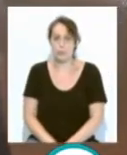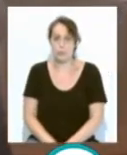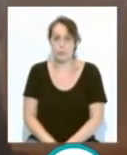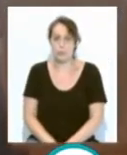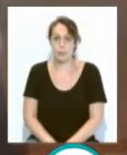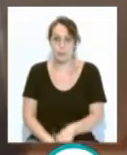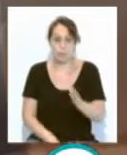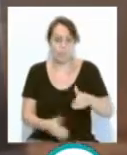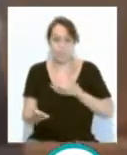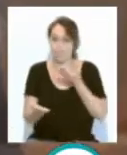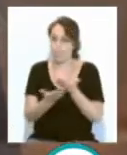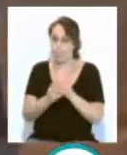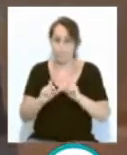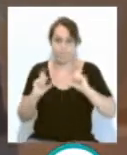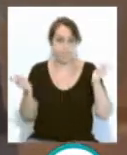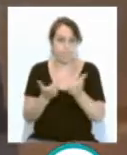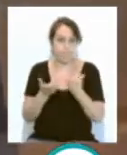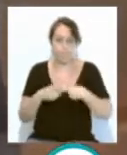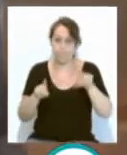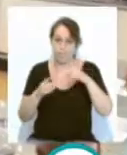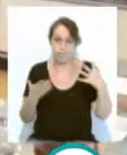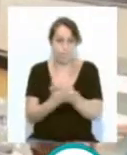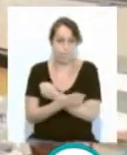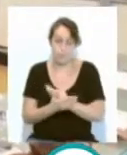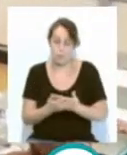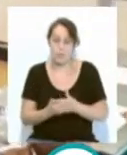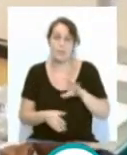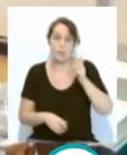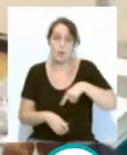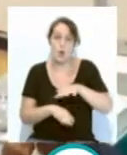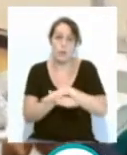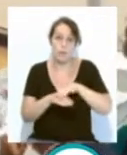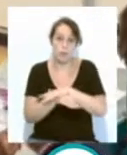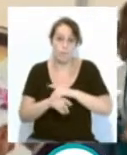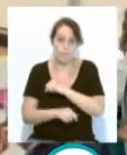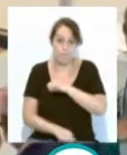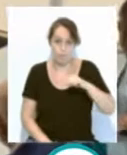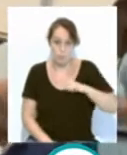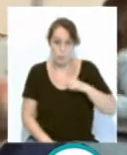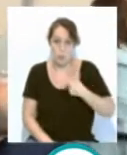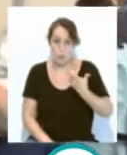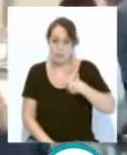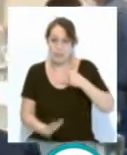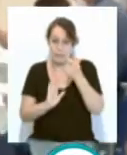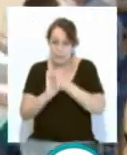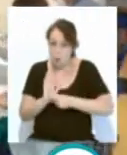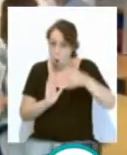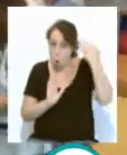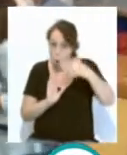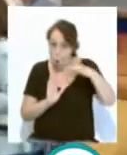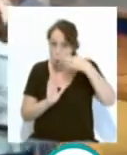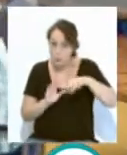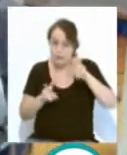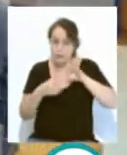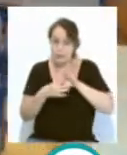Era una petición de toda la comunidad educativa, pero también de los gobiernos autonómicos fijar un criterio único en cuanto a la vuelta